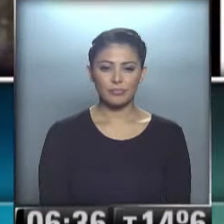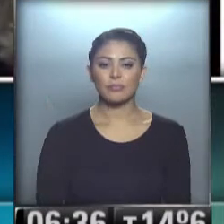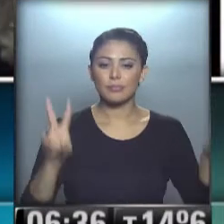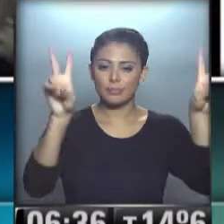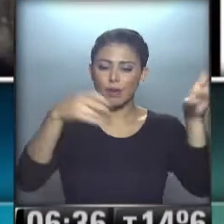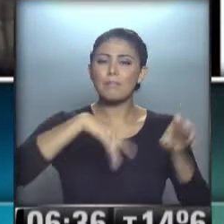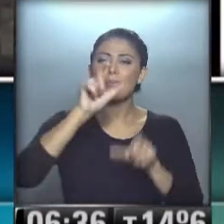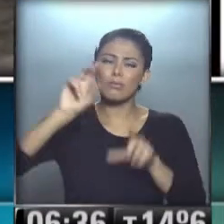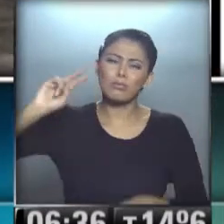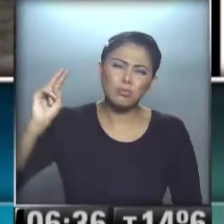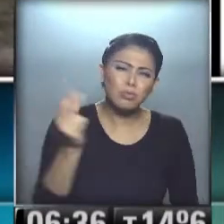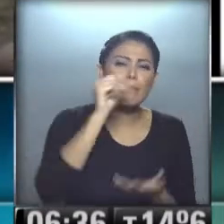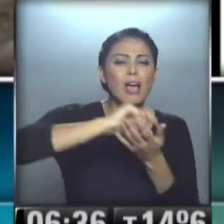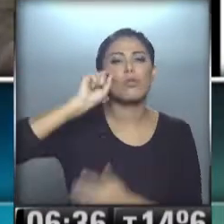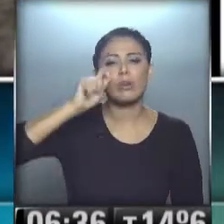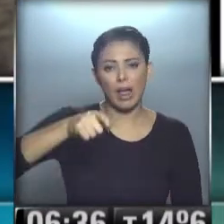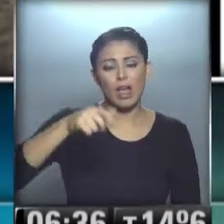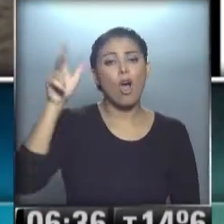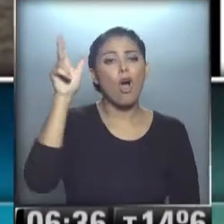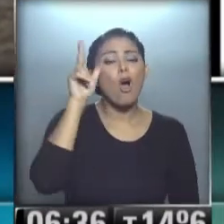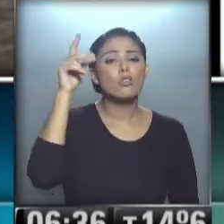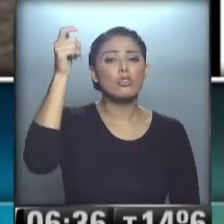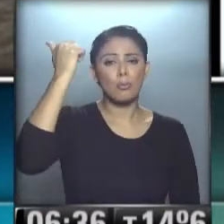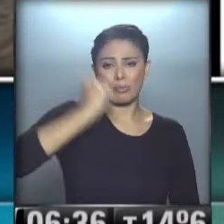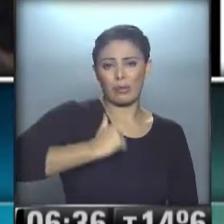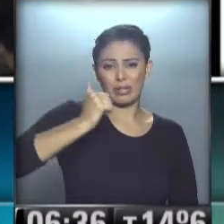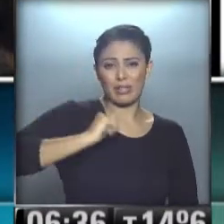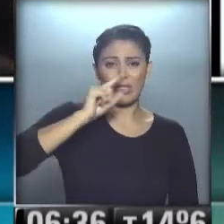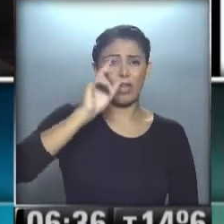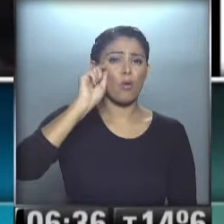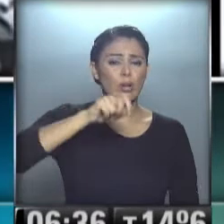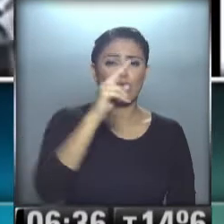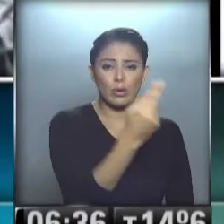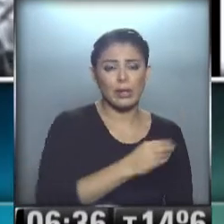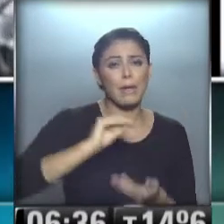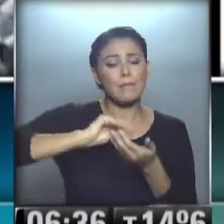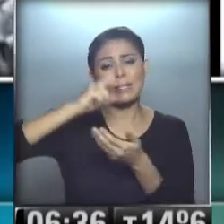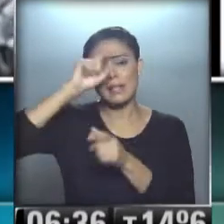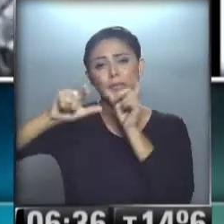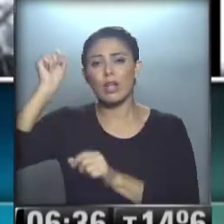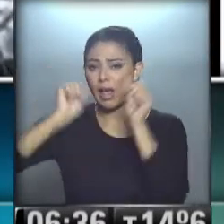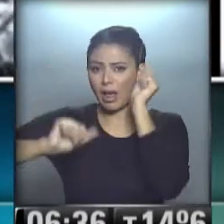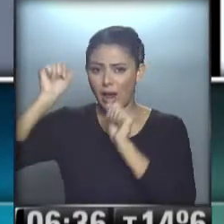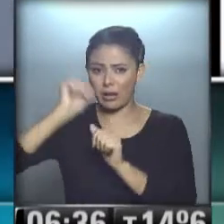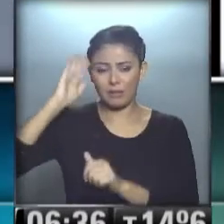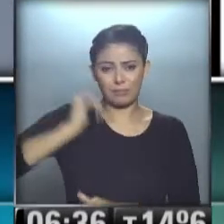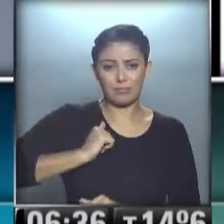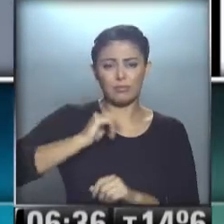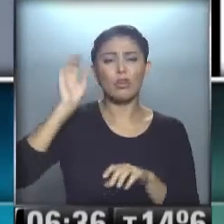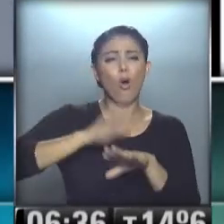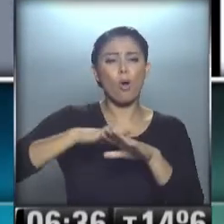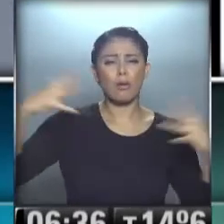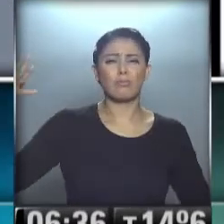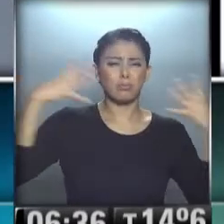Más muertos en Ucrania. Ocho militares ucranianos fallecieron... ...y otros siete resultaron heridos... ...en combates ocurridos esta